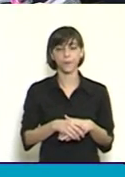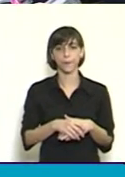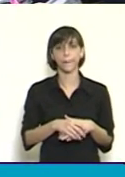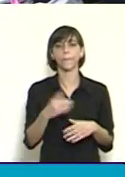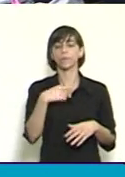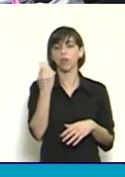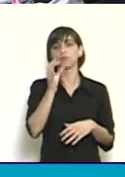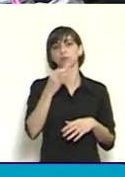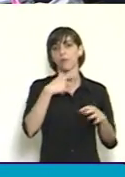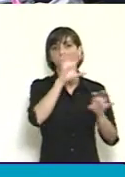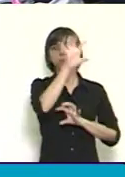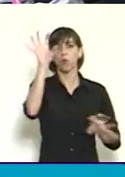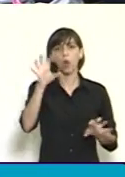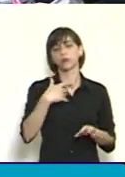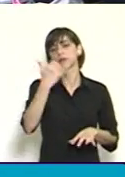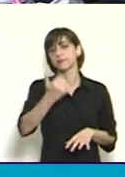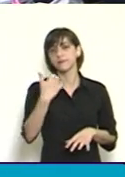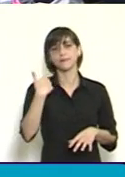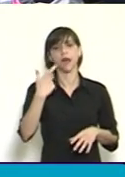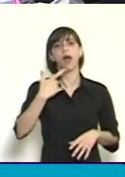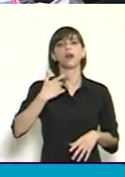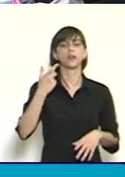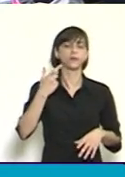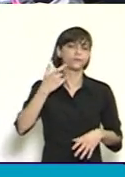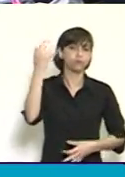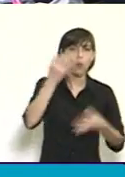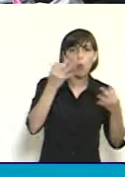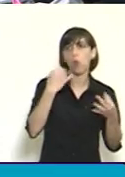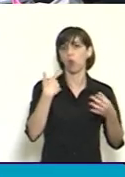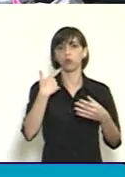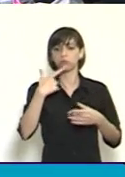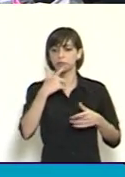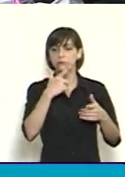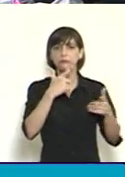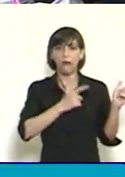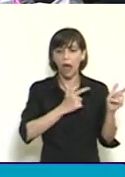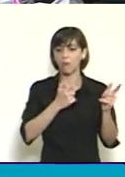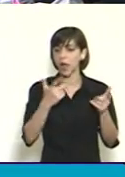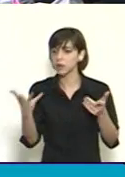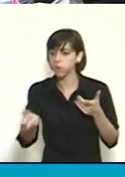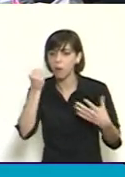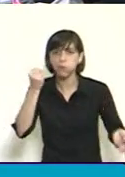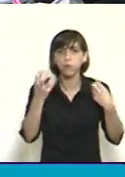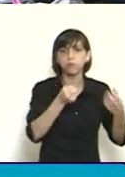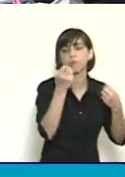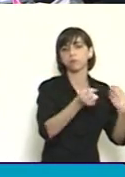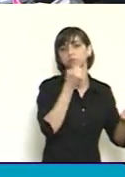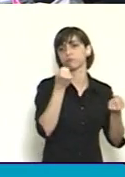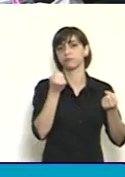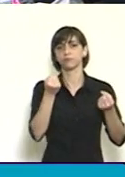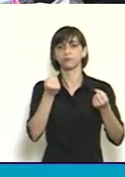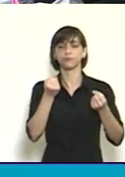en materia de secuestro judicial, de robos de armas sobre las fuerzas de seguridad. Hay mucho